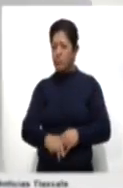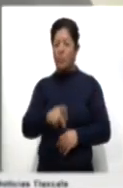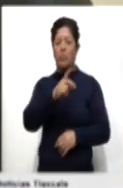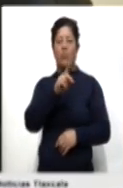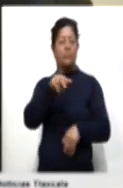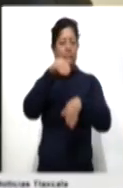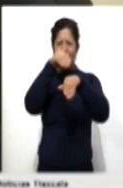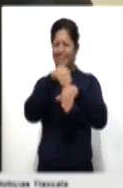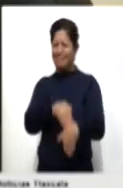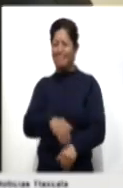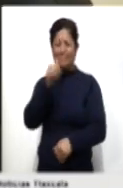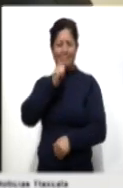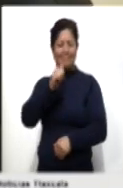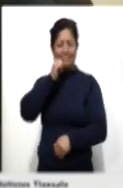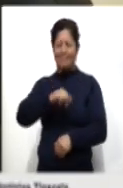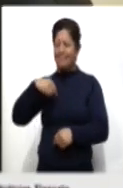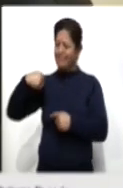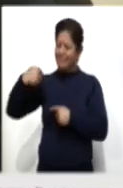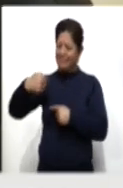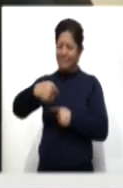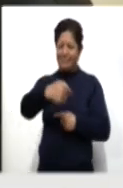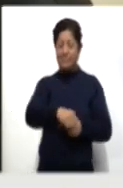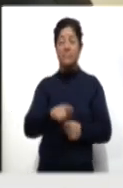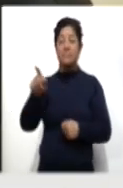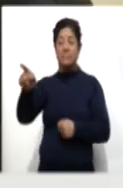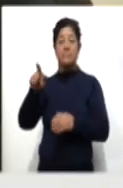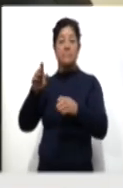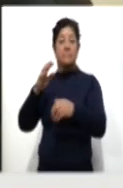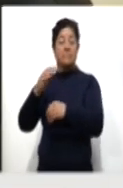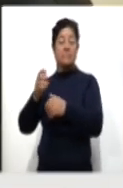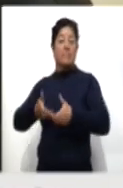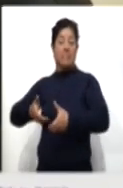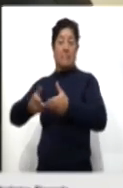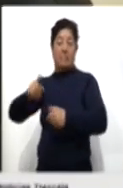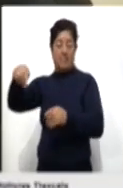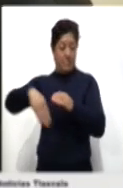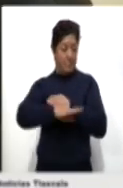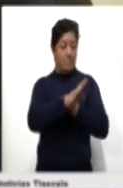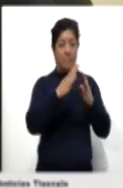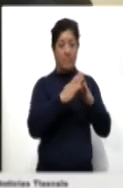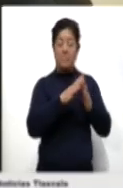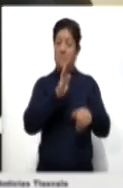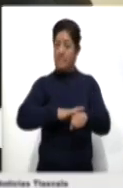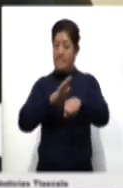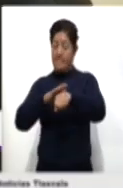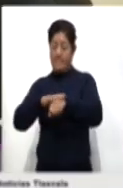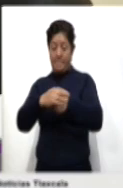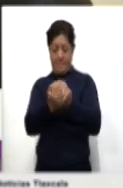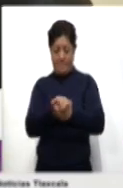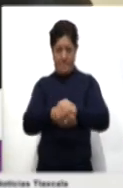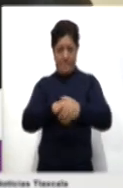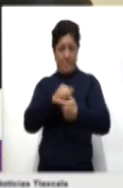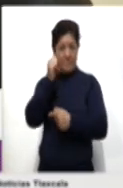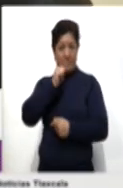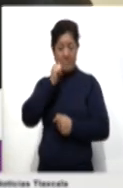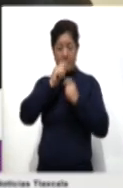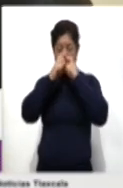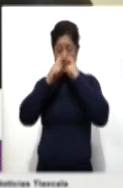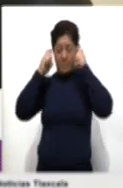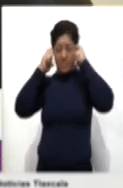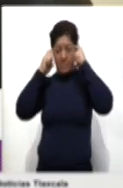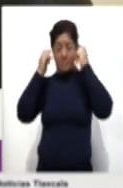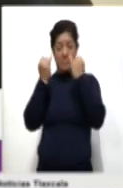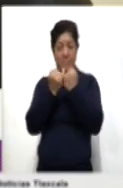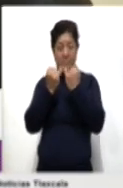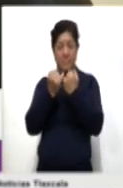En todo momento, al regresar de la calle, tenemos que hacer un lavado constante de manos, uso de cubrebocas antes de ingresar al domicilio